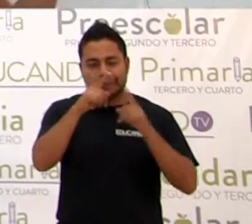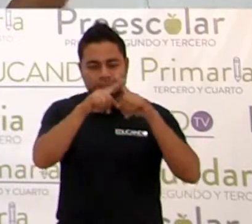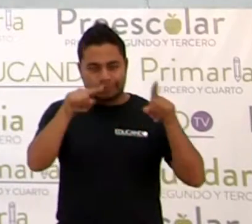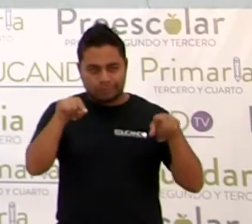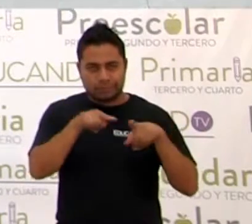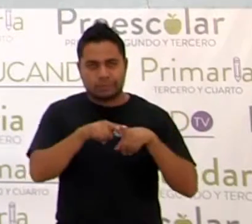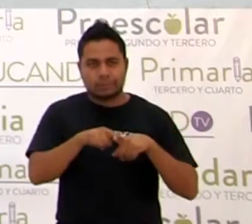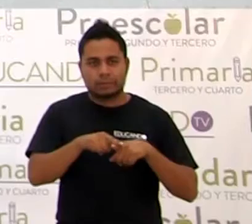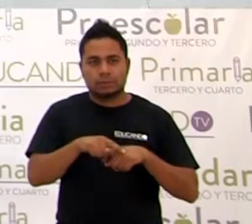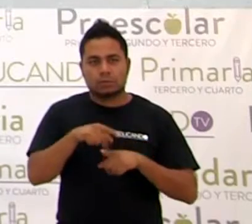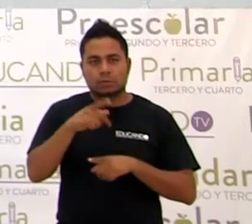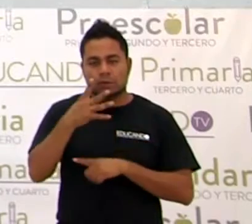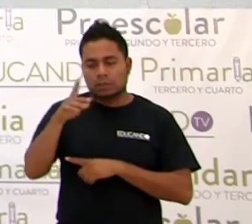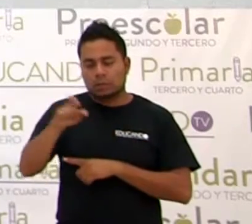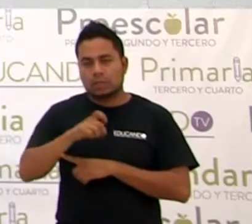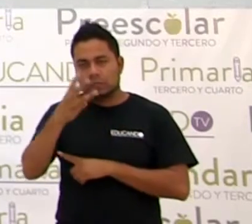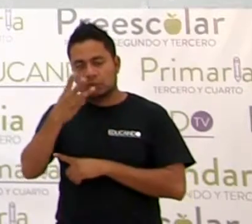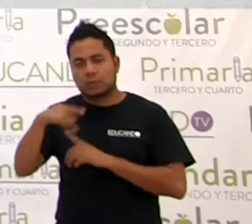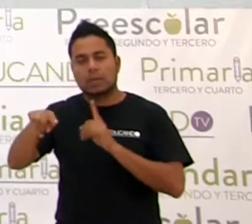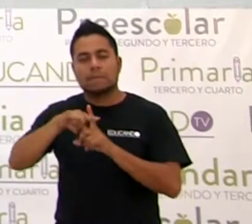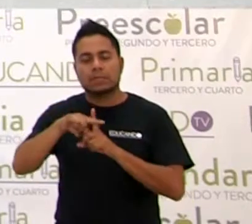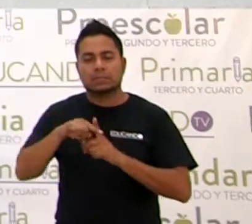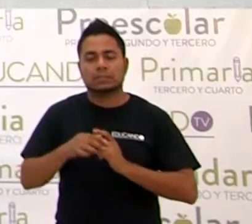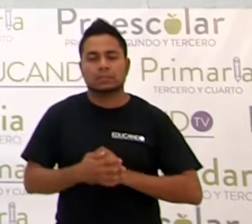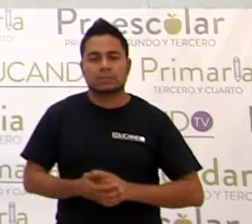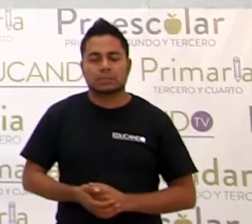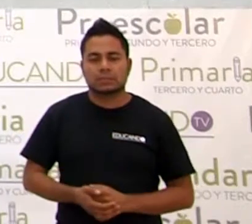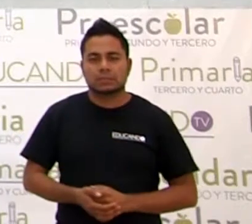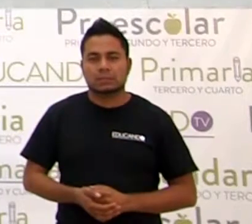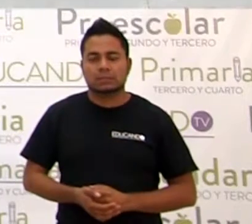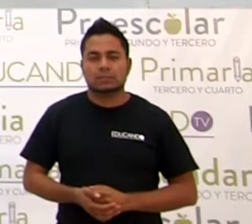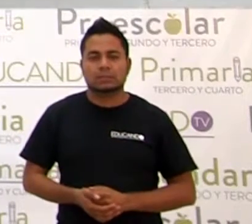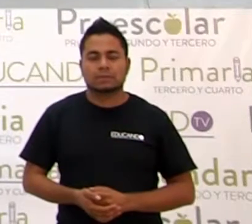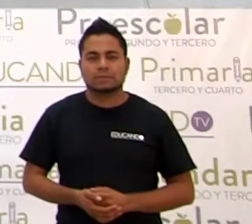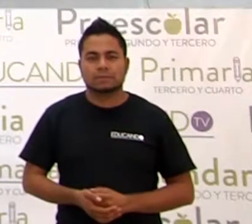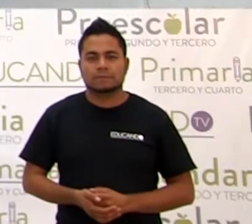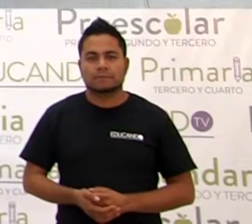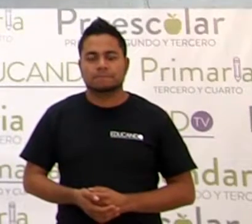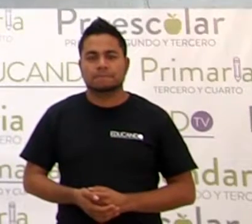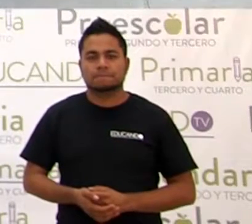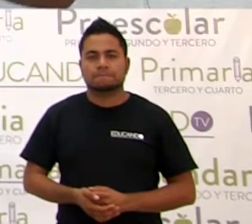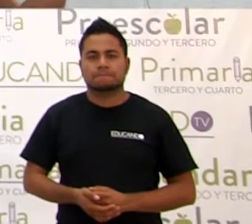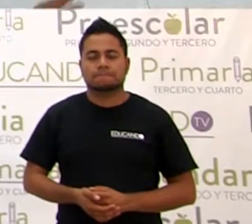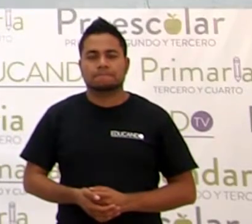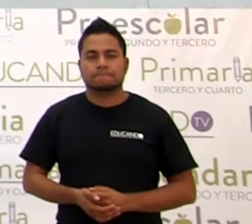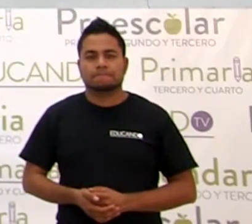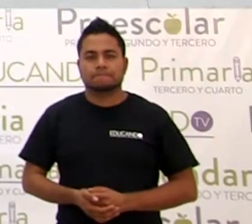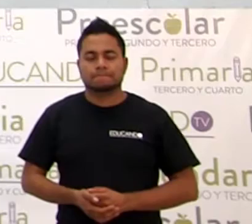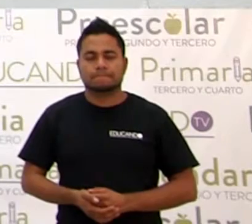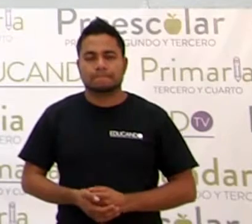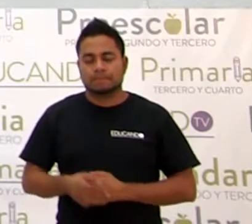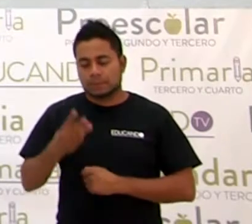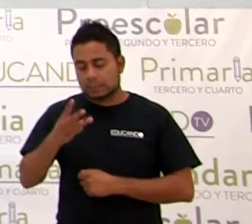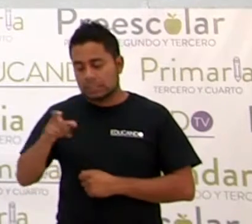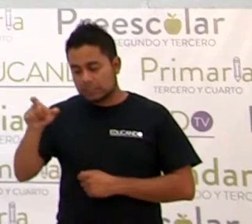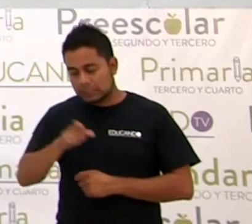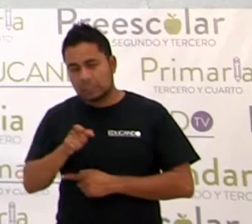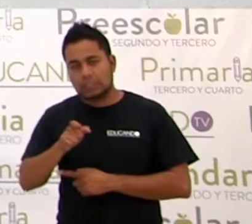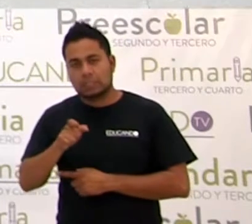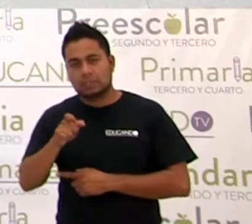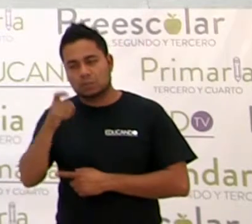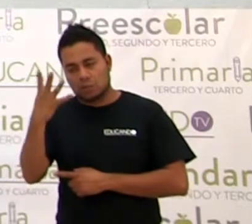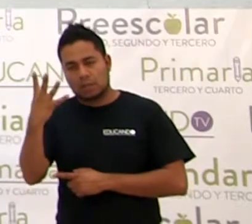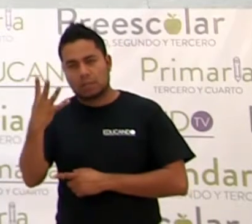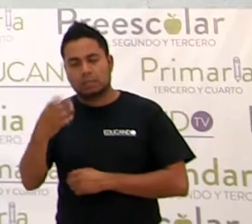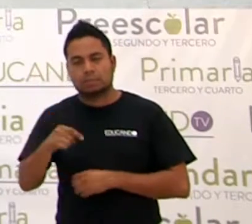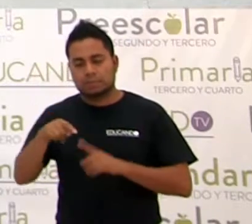Cuatro X cúbica más, ¿sí? Más tres X cuarta